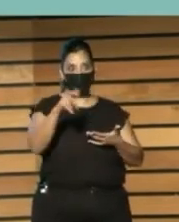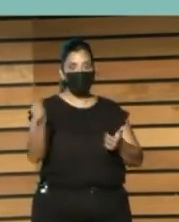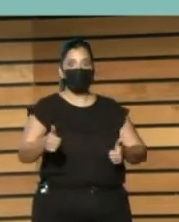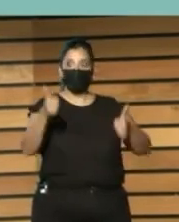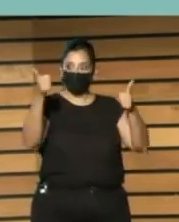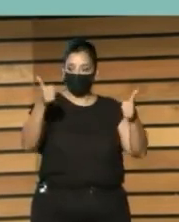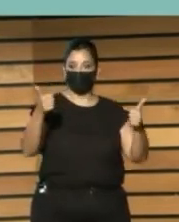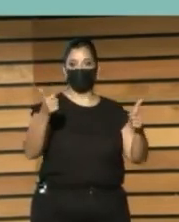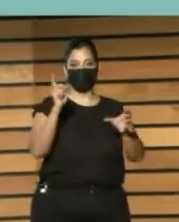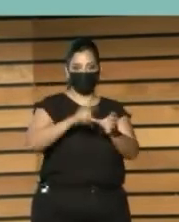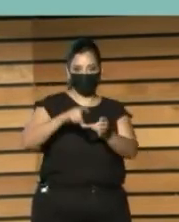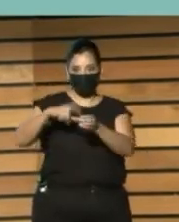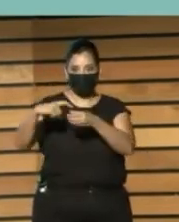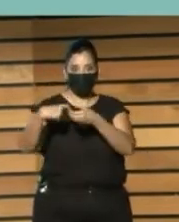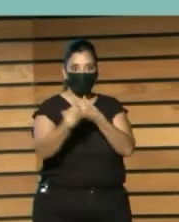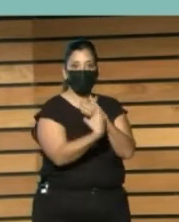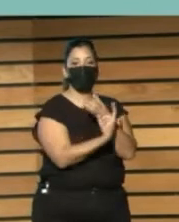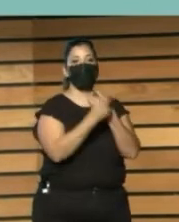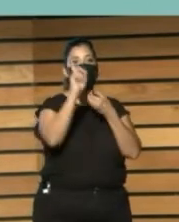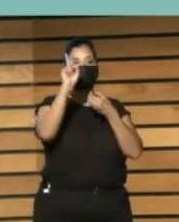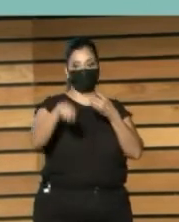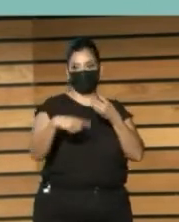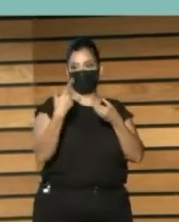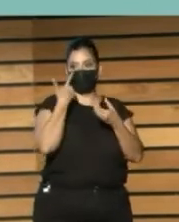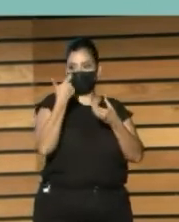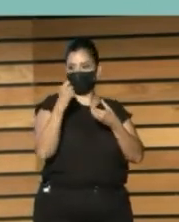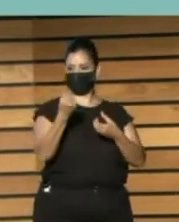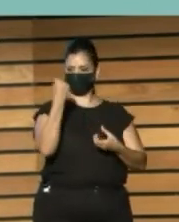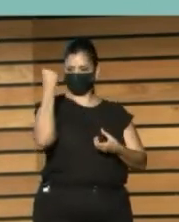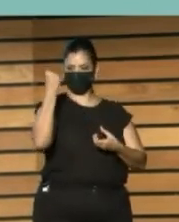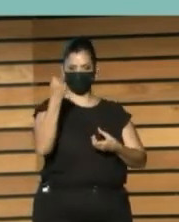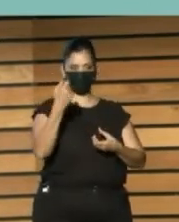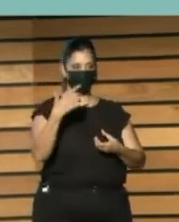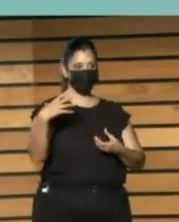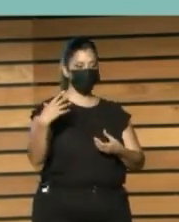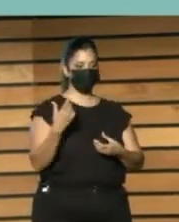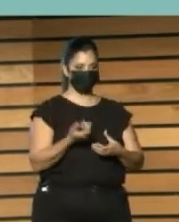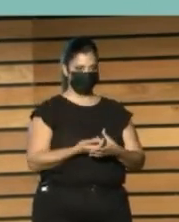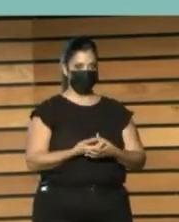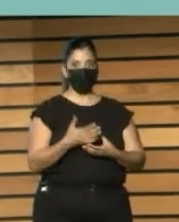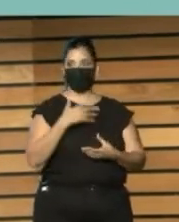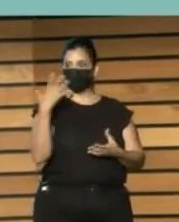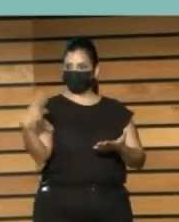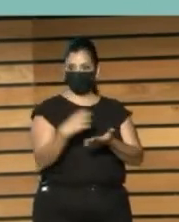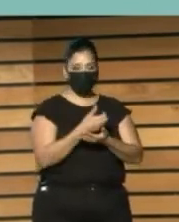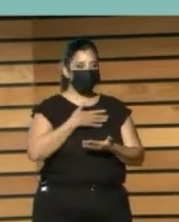O sea En resumen Empoderamiento Y yo creo Que esta era La versión oficial